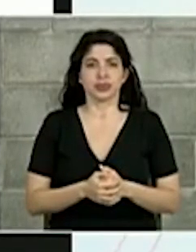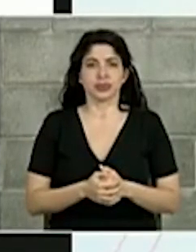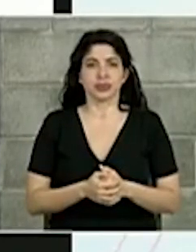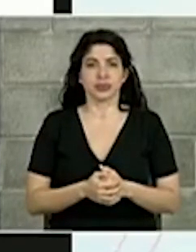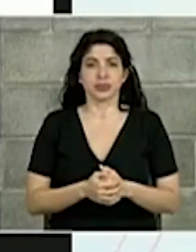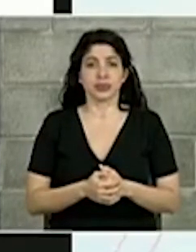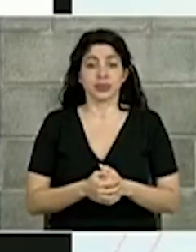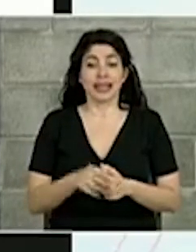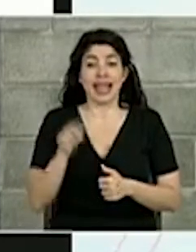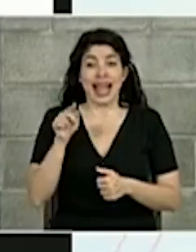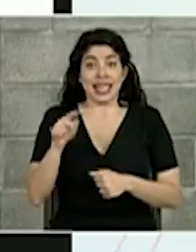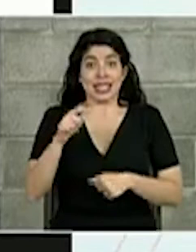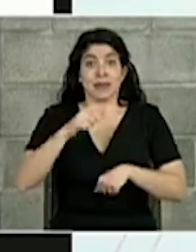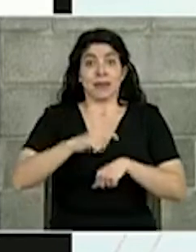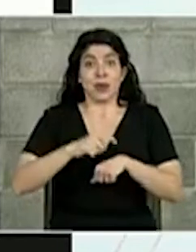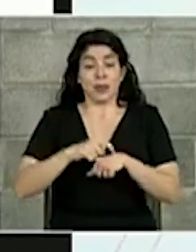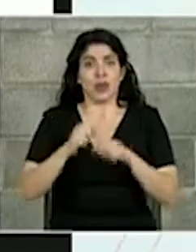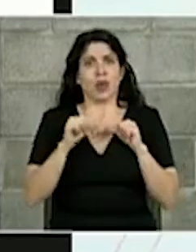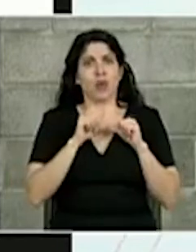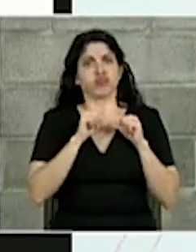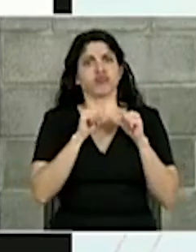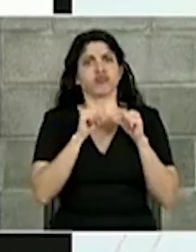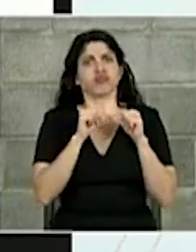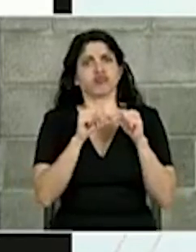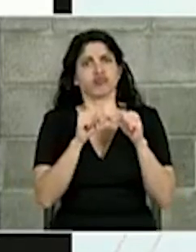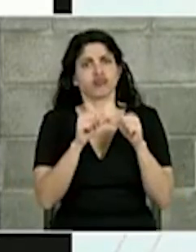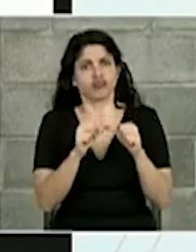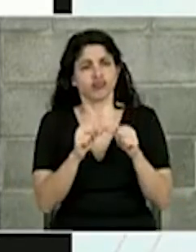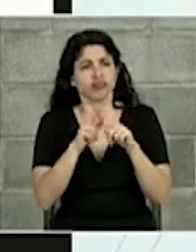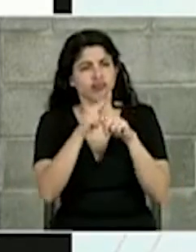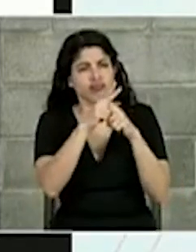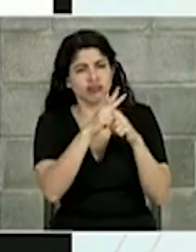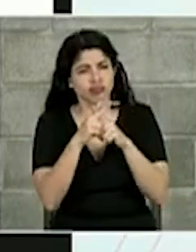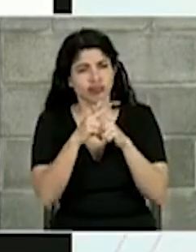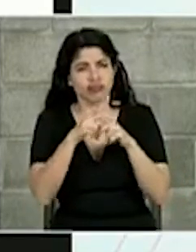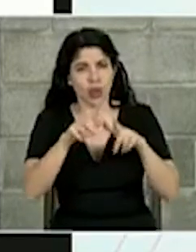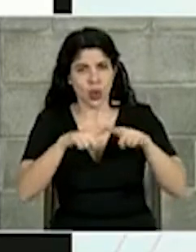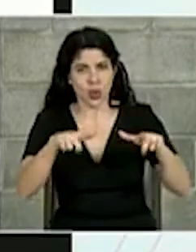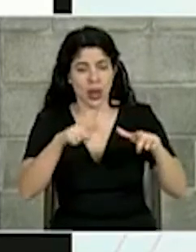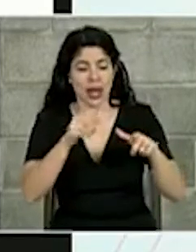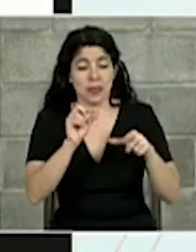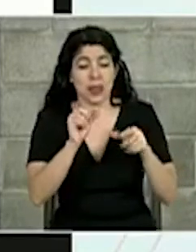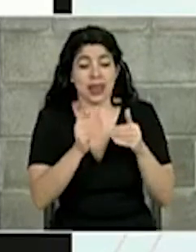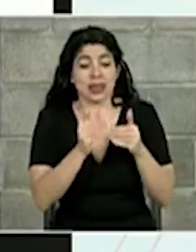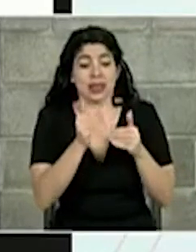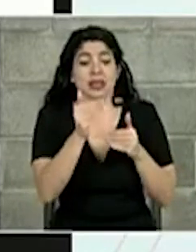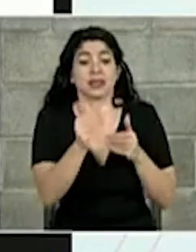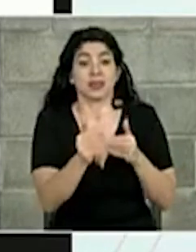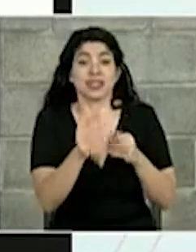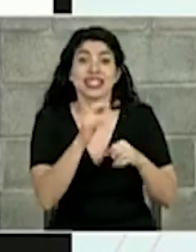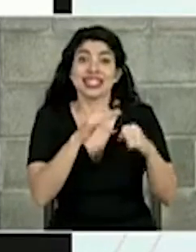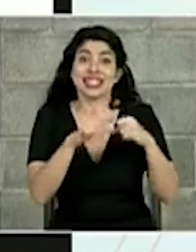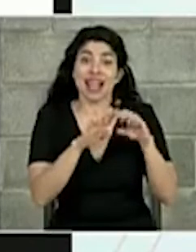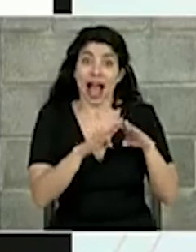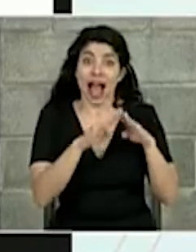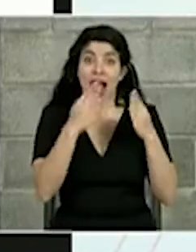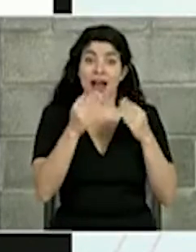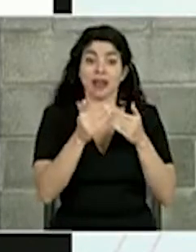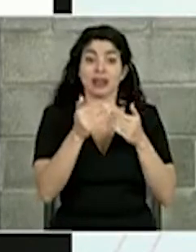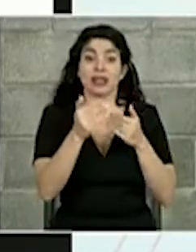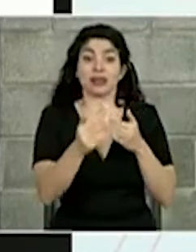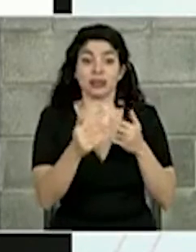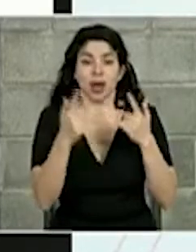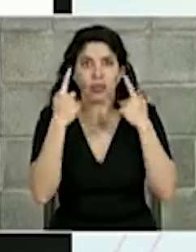A partir de ahí hemos continuado con la restauración de las obras. Poco después de que la isla abre, se